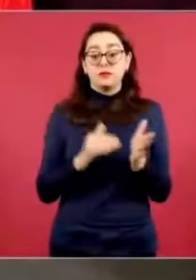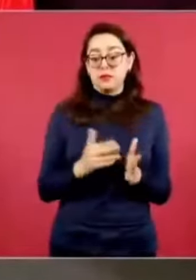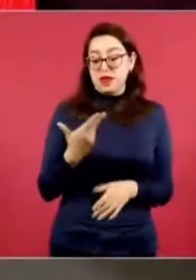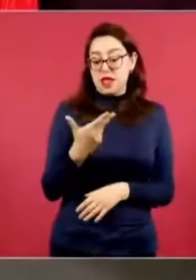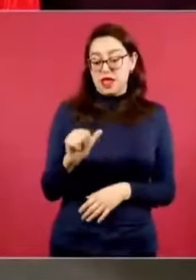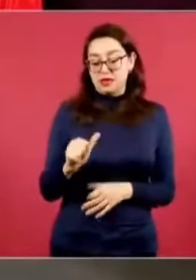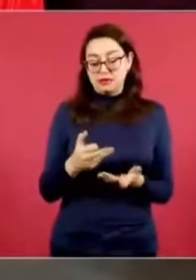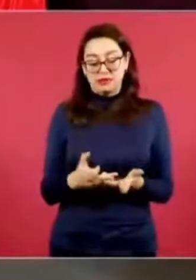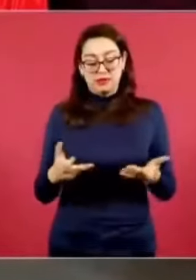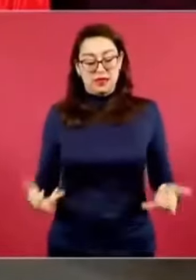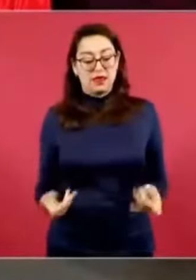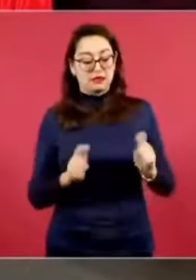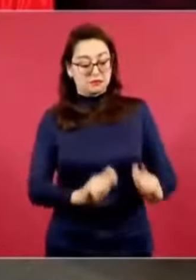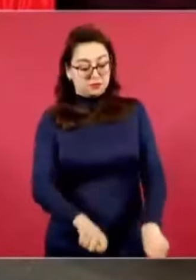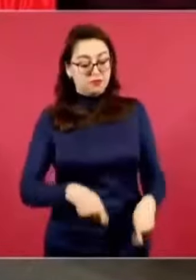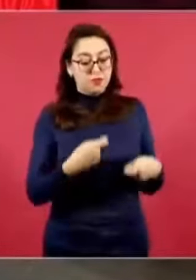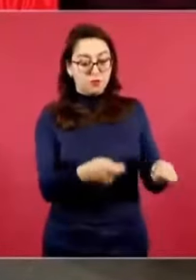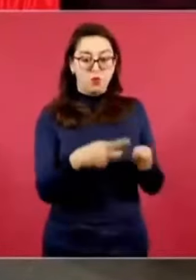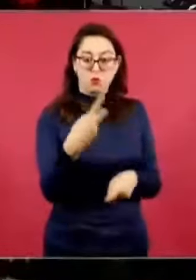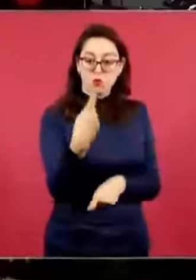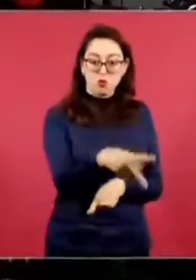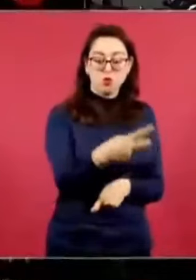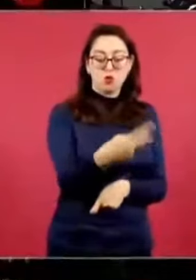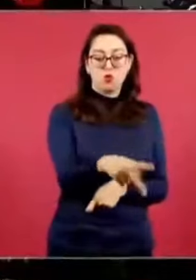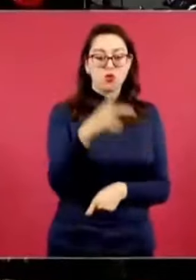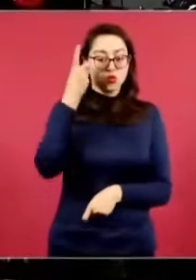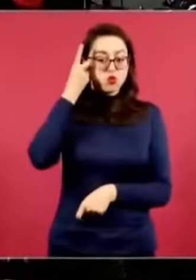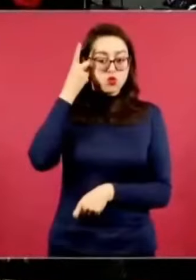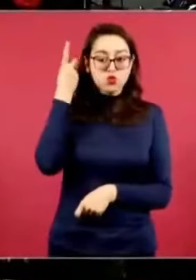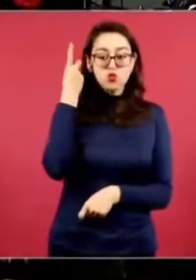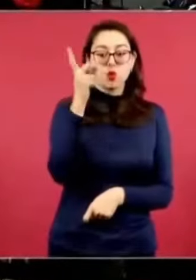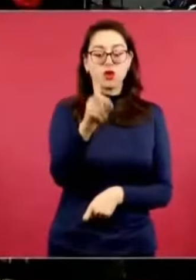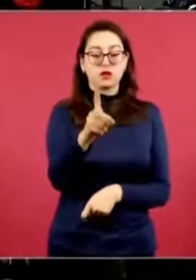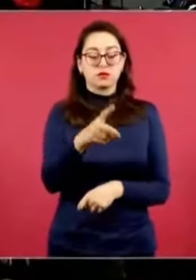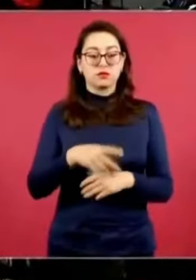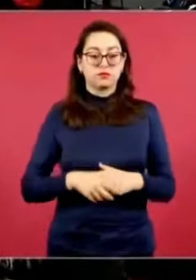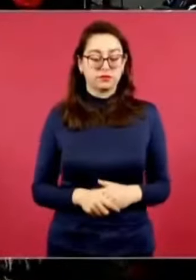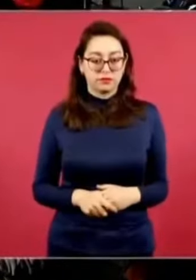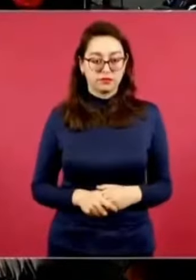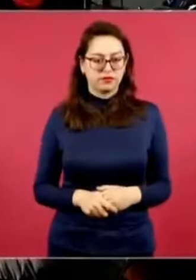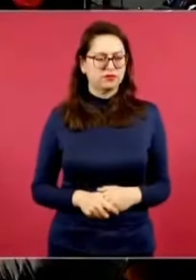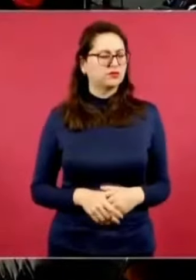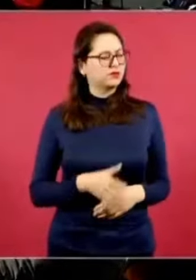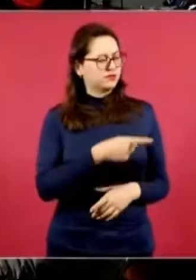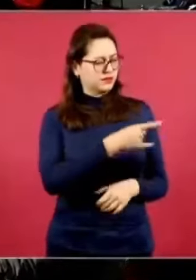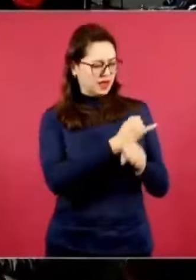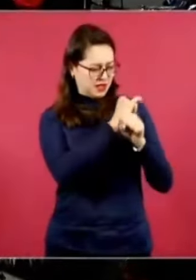A ver si nos dan el dato.